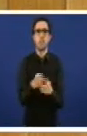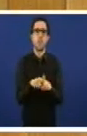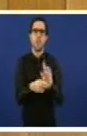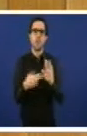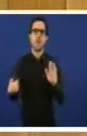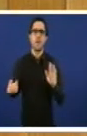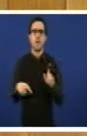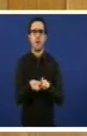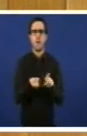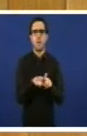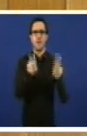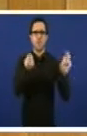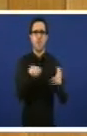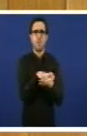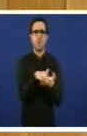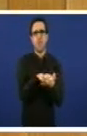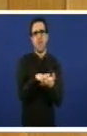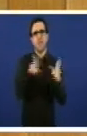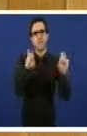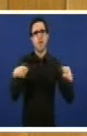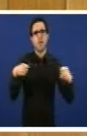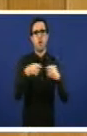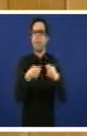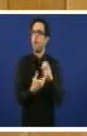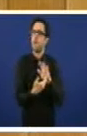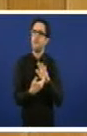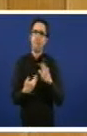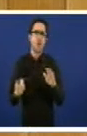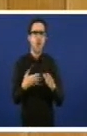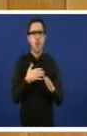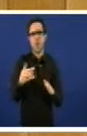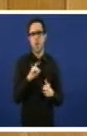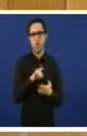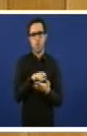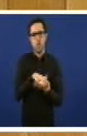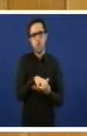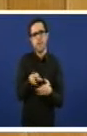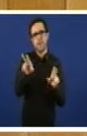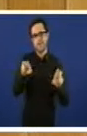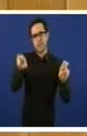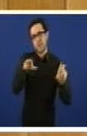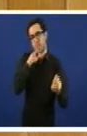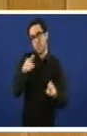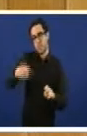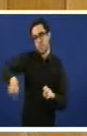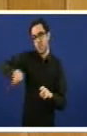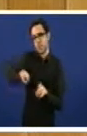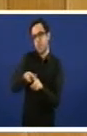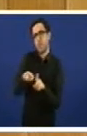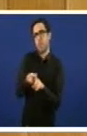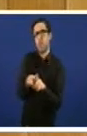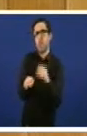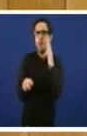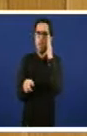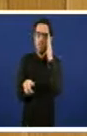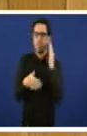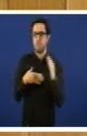sobre o tema do copago Toda sombra de dúbida Vostedes negan que o queran incorporar pois